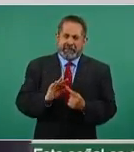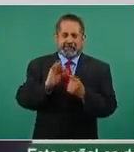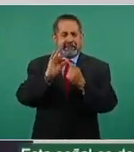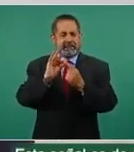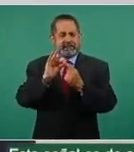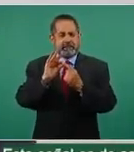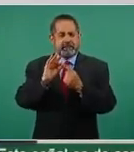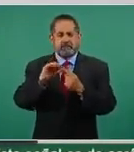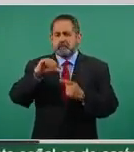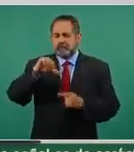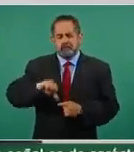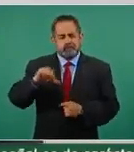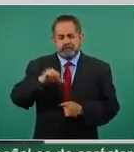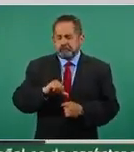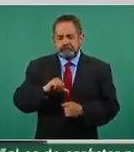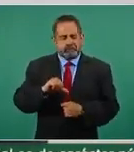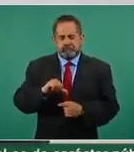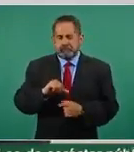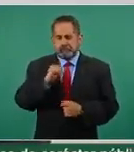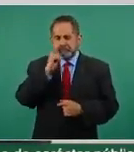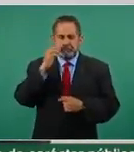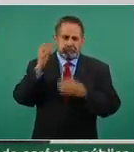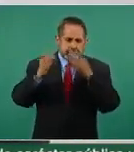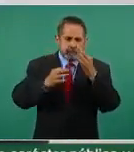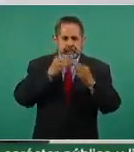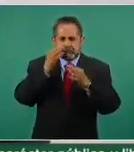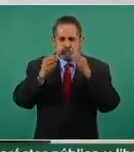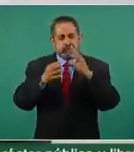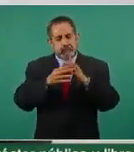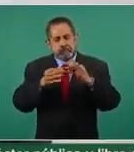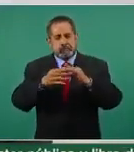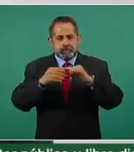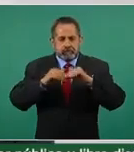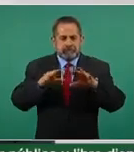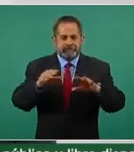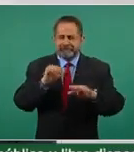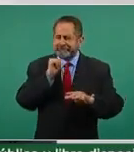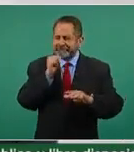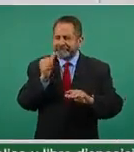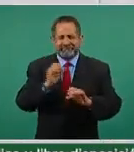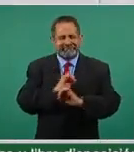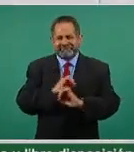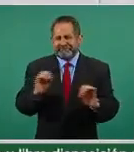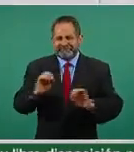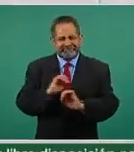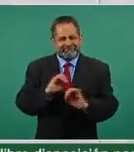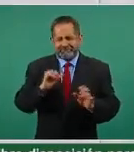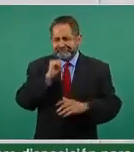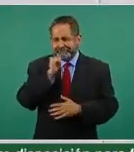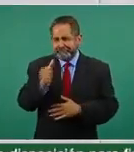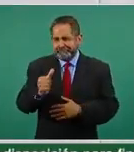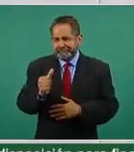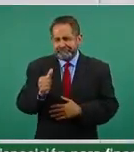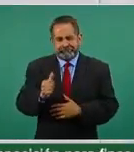No vamos a informar nada, no